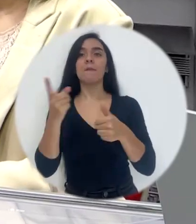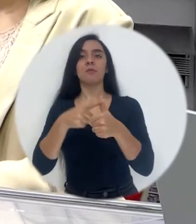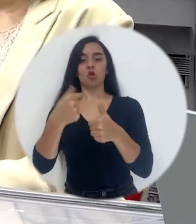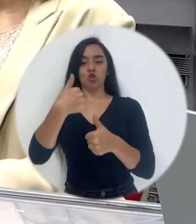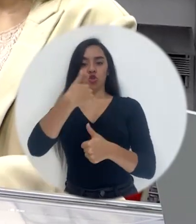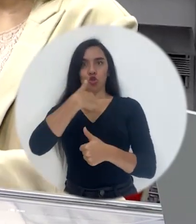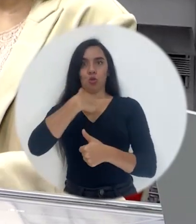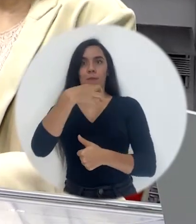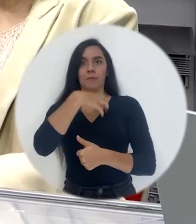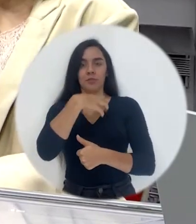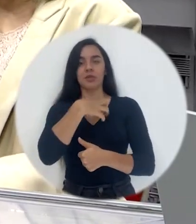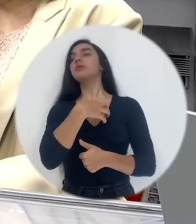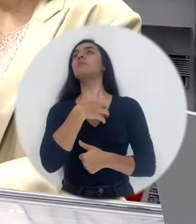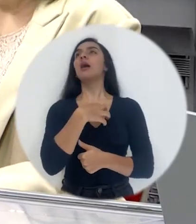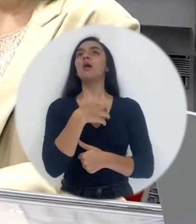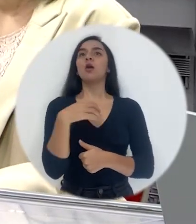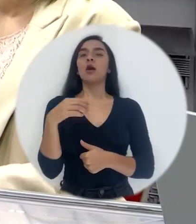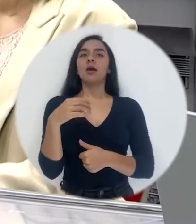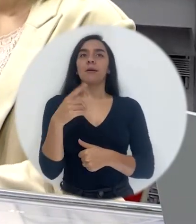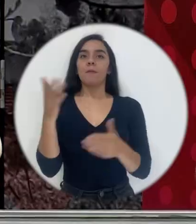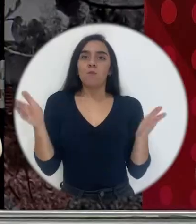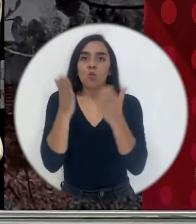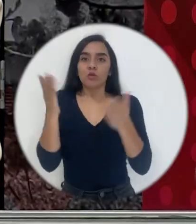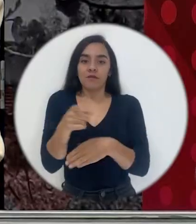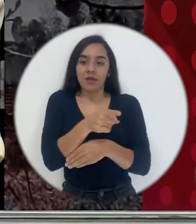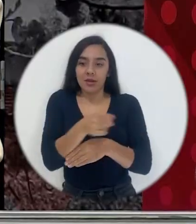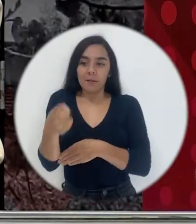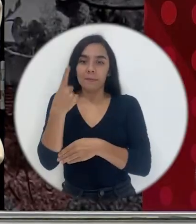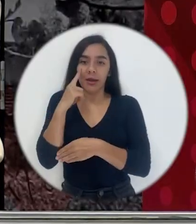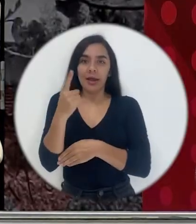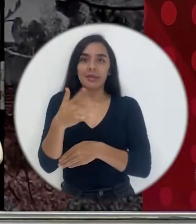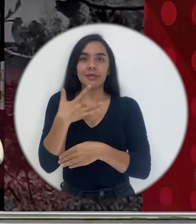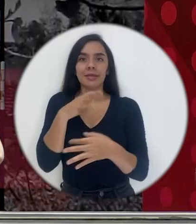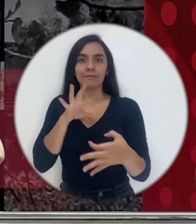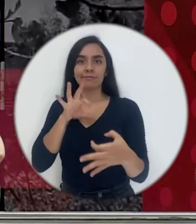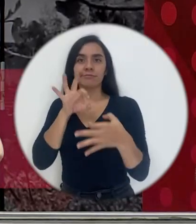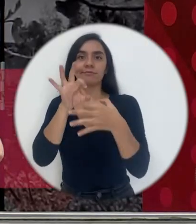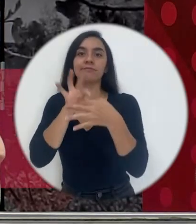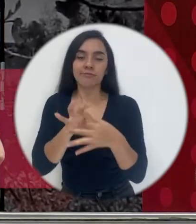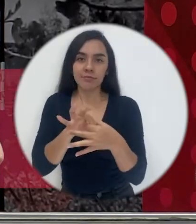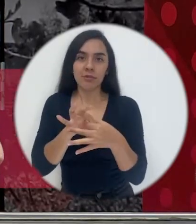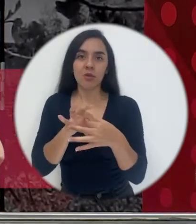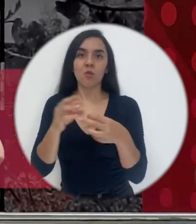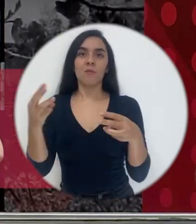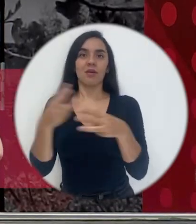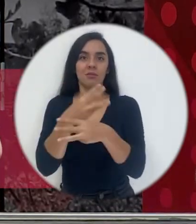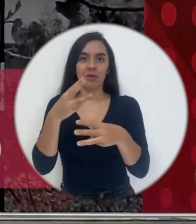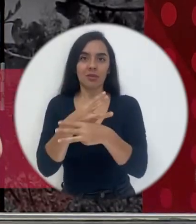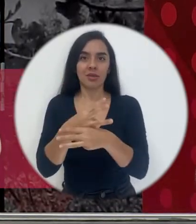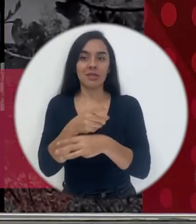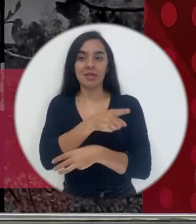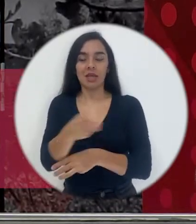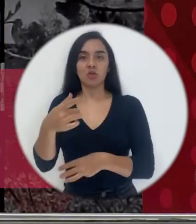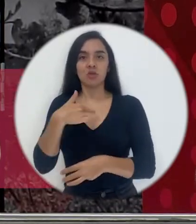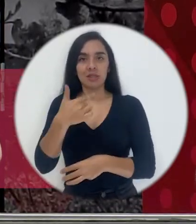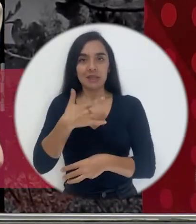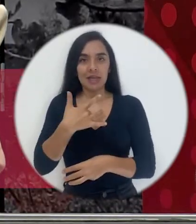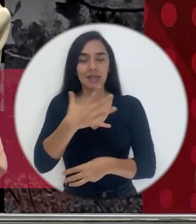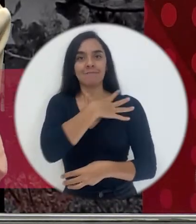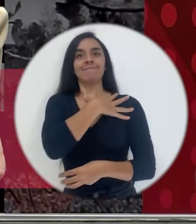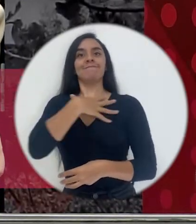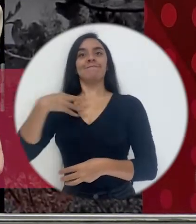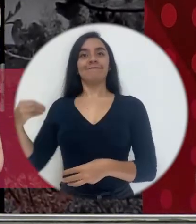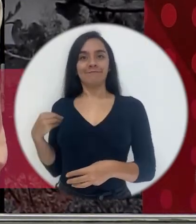ver cómo hago, cómo cambiarles el clic, que las matemáticas sean interesantes para ellos y que les guste, que ahí es donde yo decía que